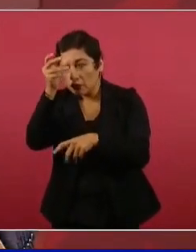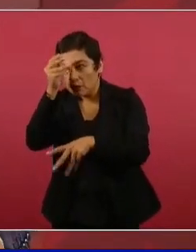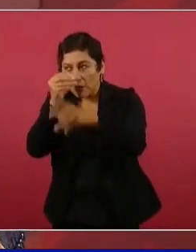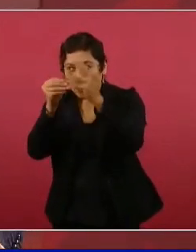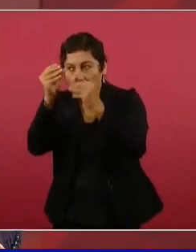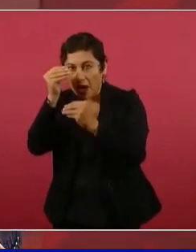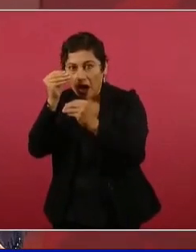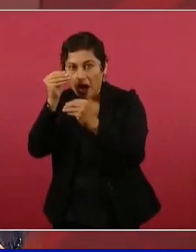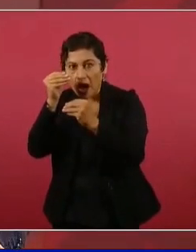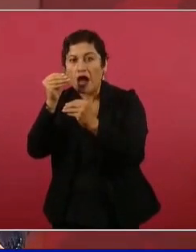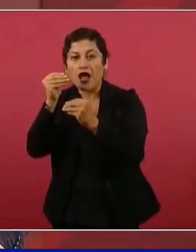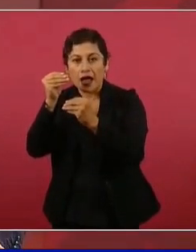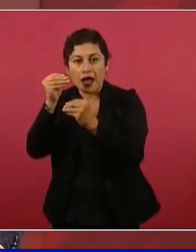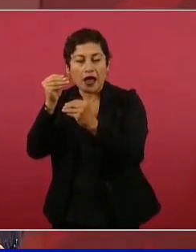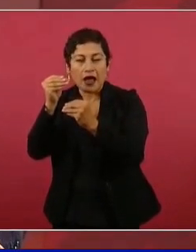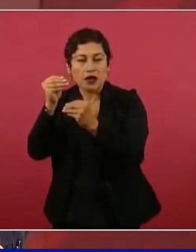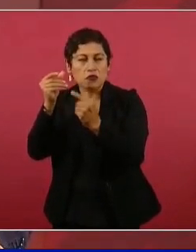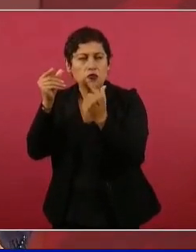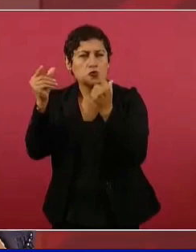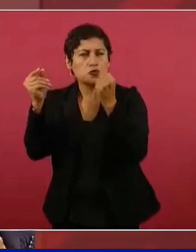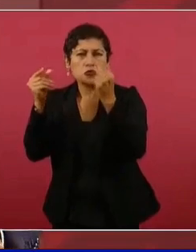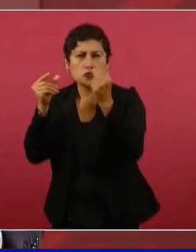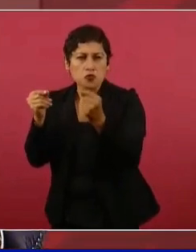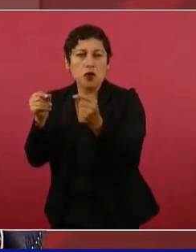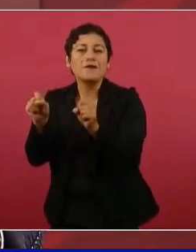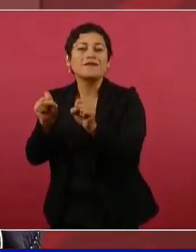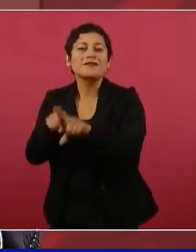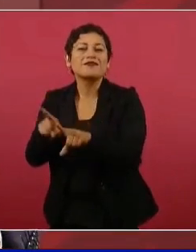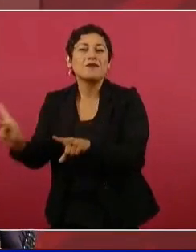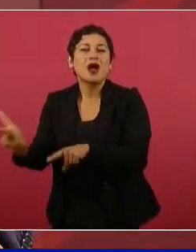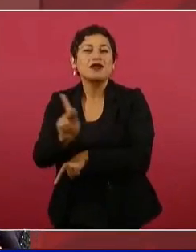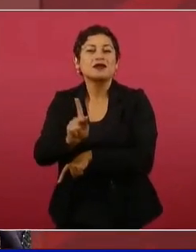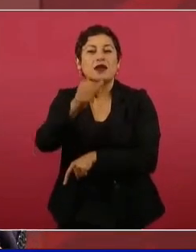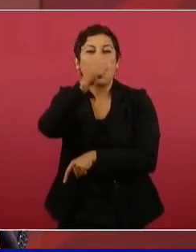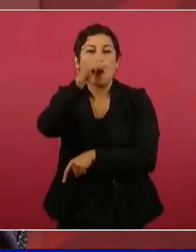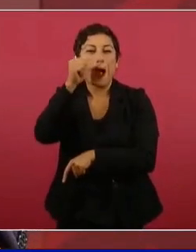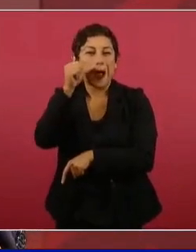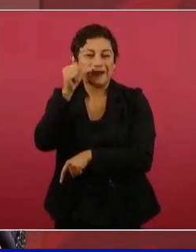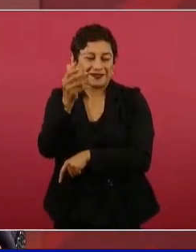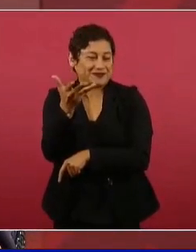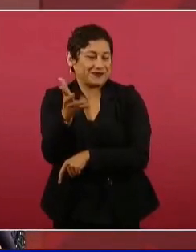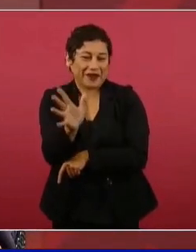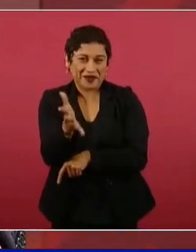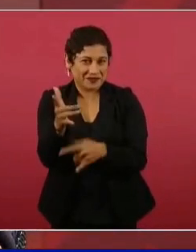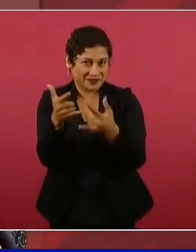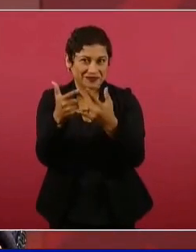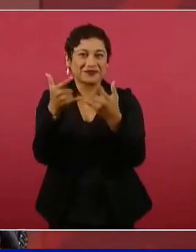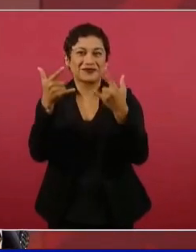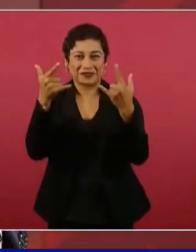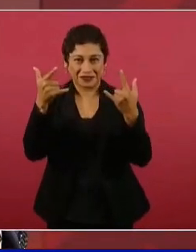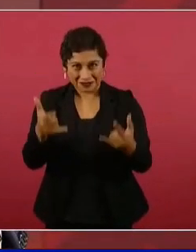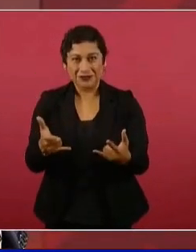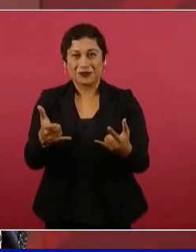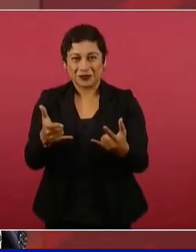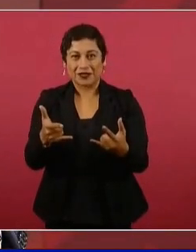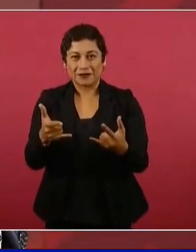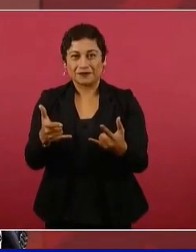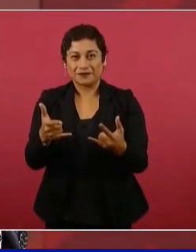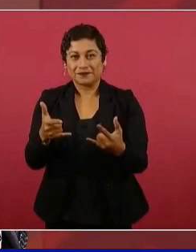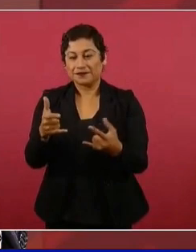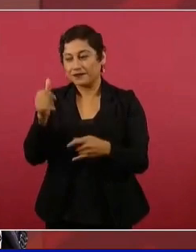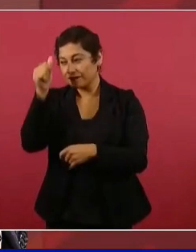Después estuvieron en el seminario, estuvieron luego tomaron otro camino,